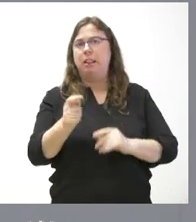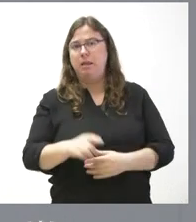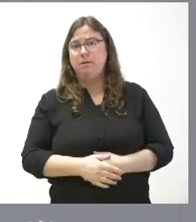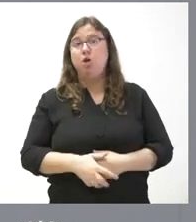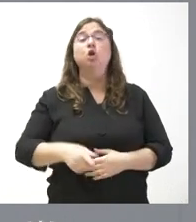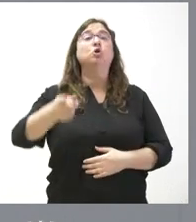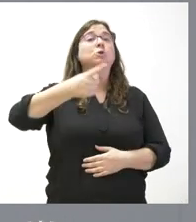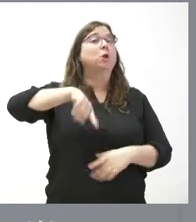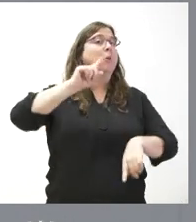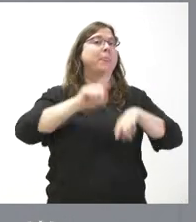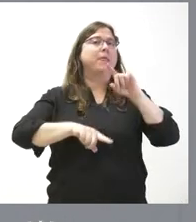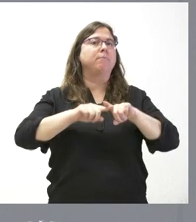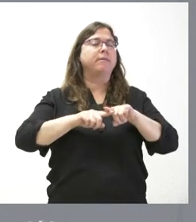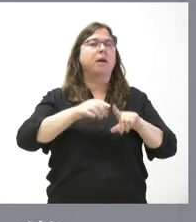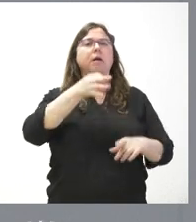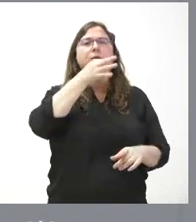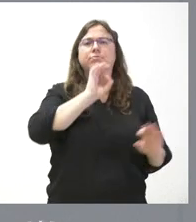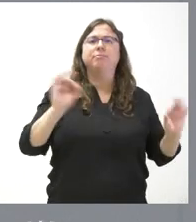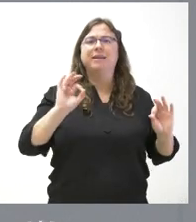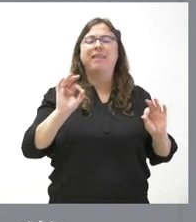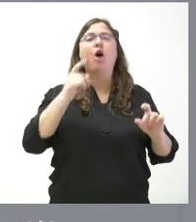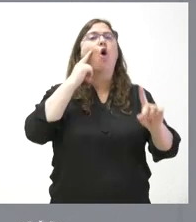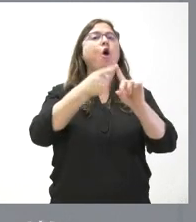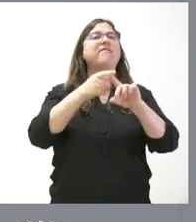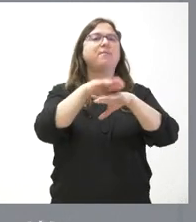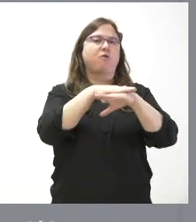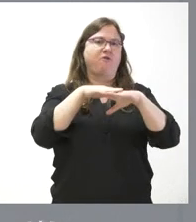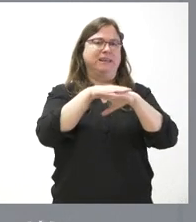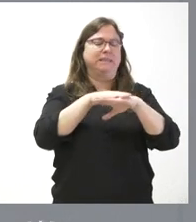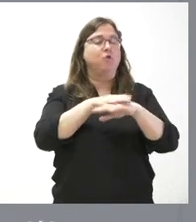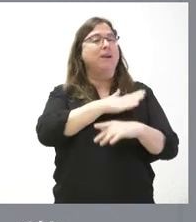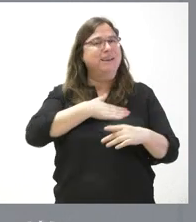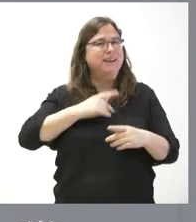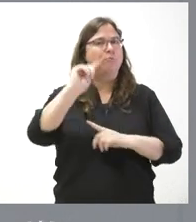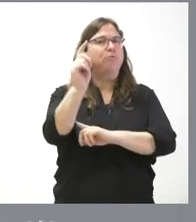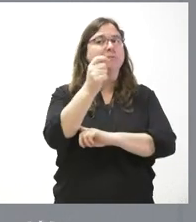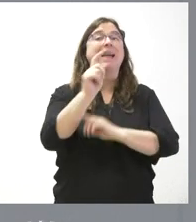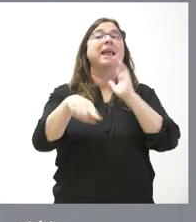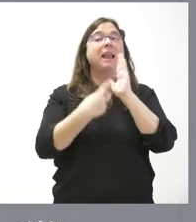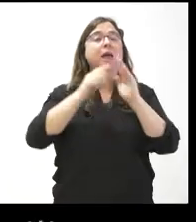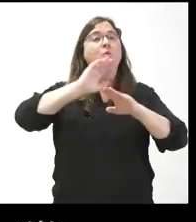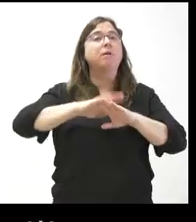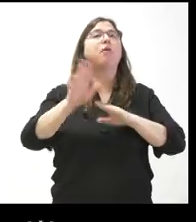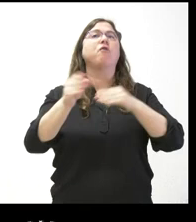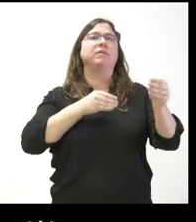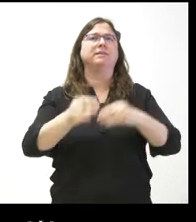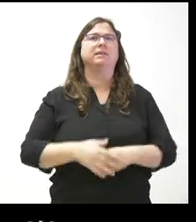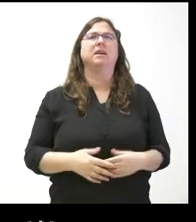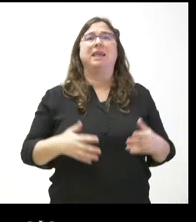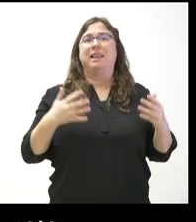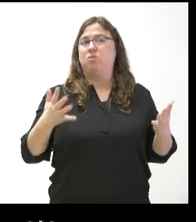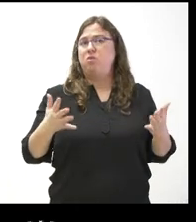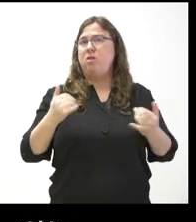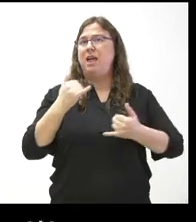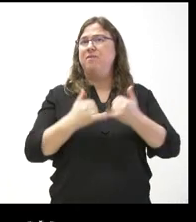todo ello sin perjuicio de que no renunciamos a nuestro principio básico de la máxima flexibilidad dentro de la ley. Entonces, ¿no se va